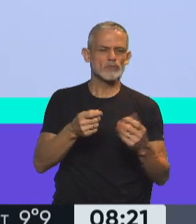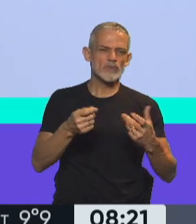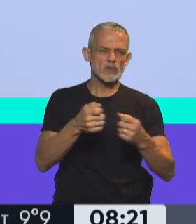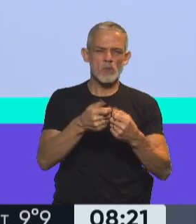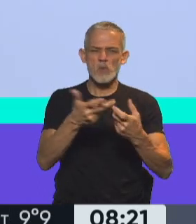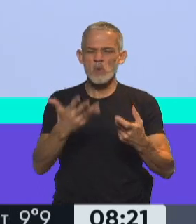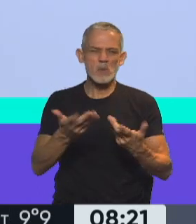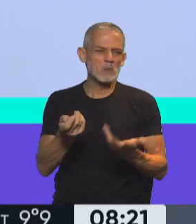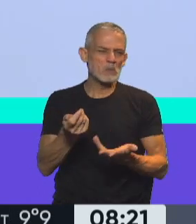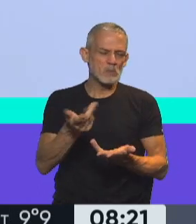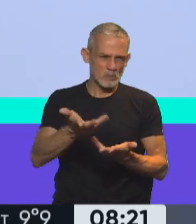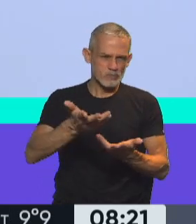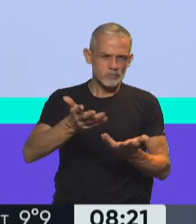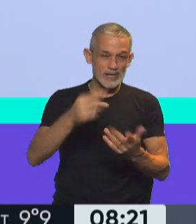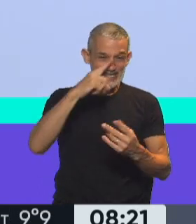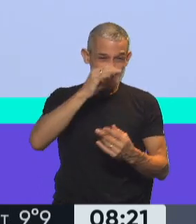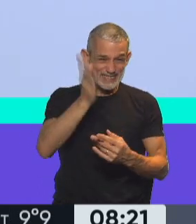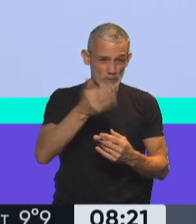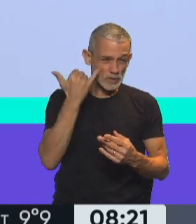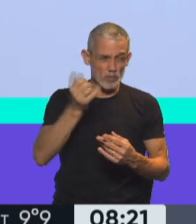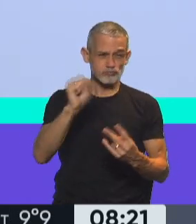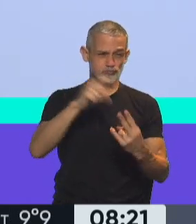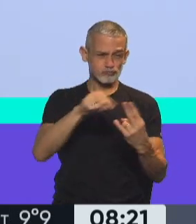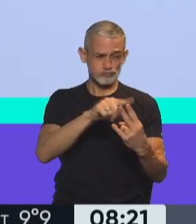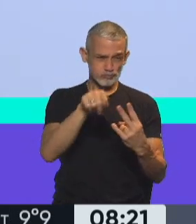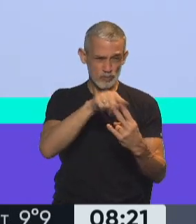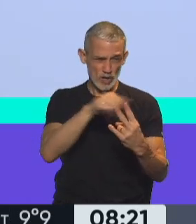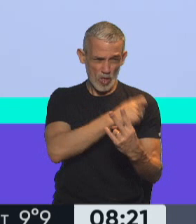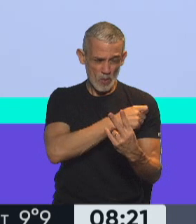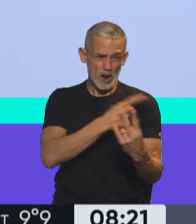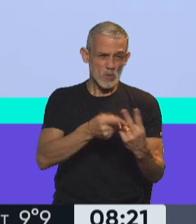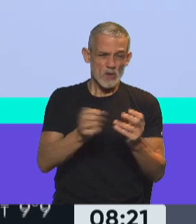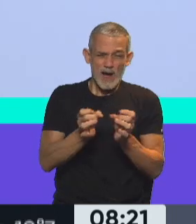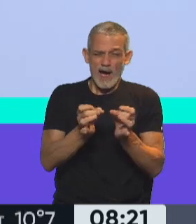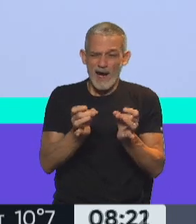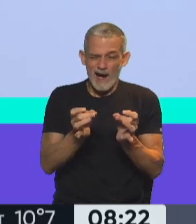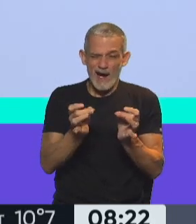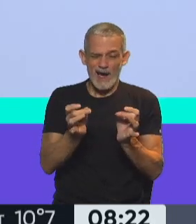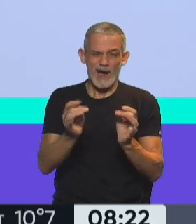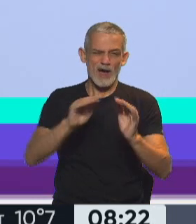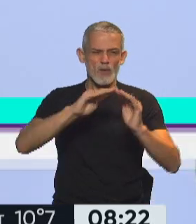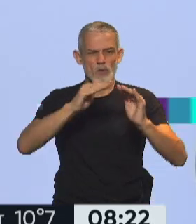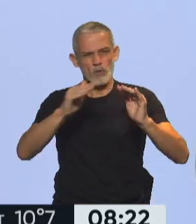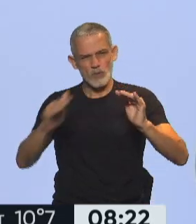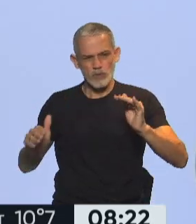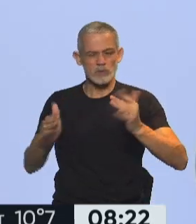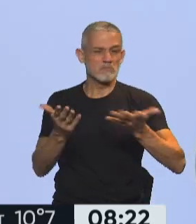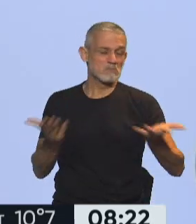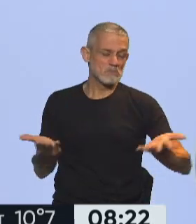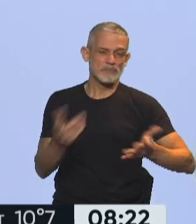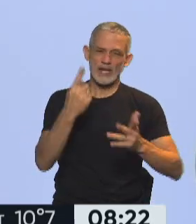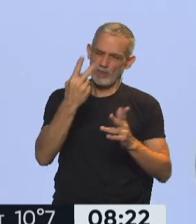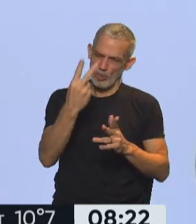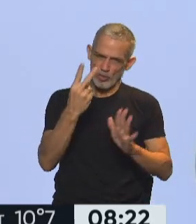es decir, que verdaderamente cuando el 70% ya tiene las dos dosis, la ola empieza a decrecer. Así que tenemos dos